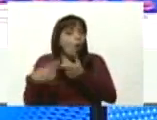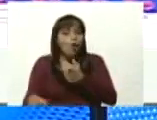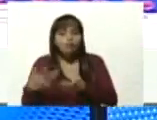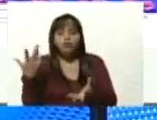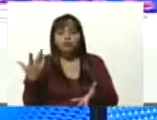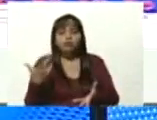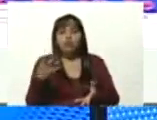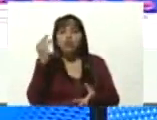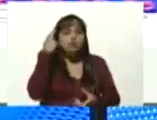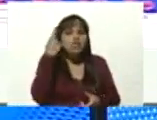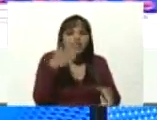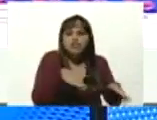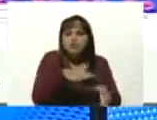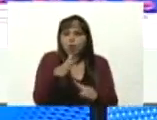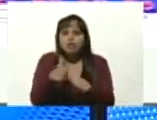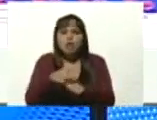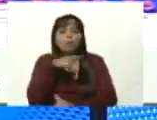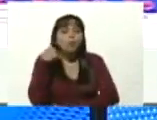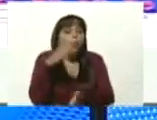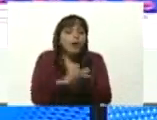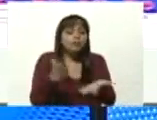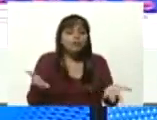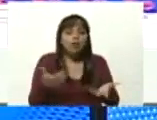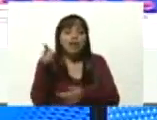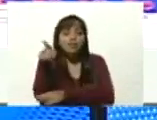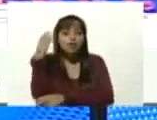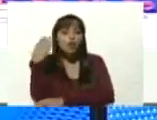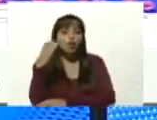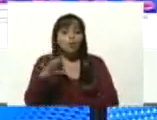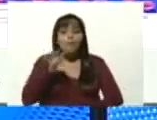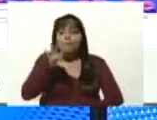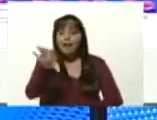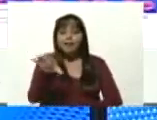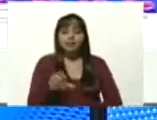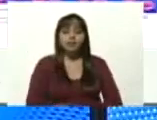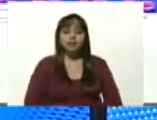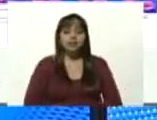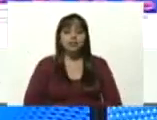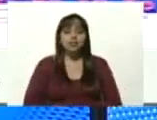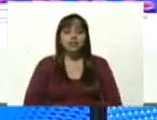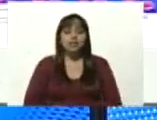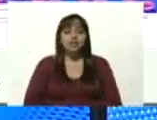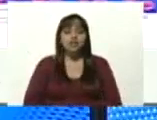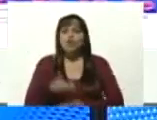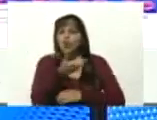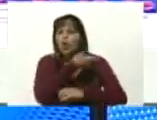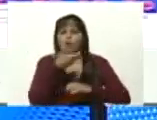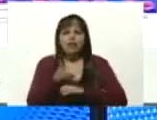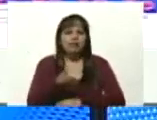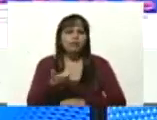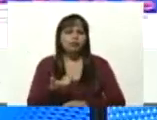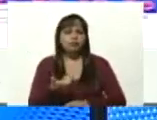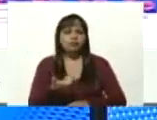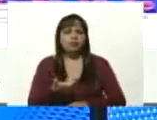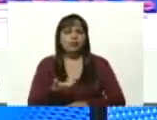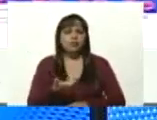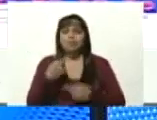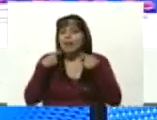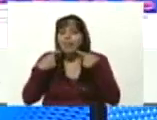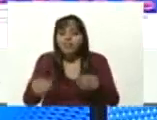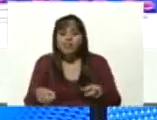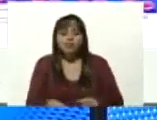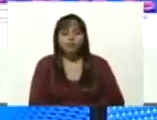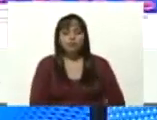muertos un país de un estado forajido perdido